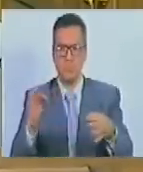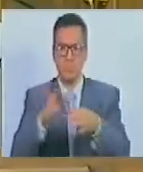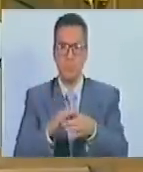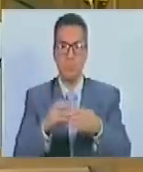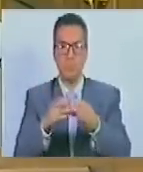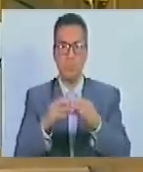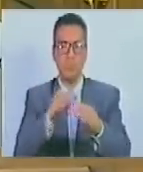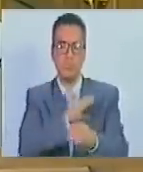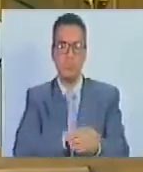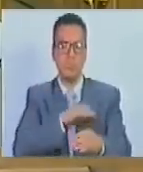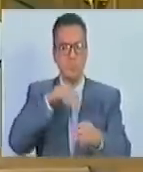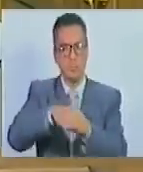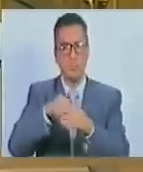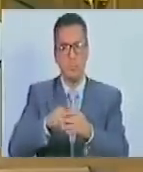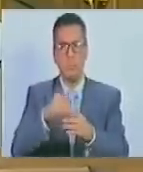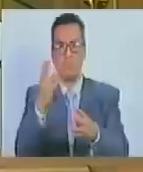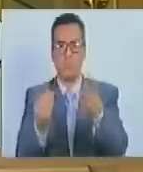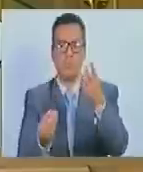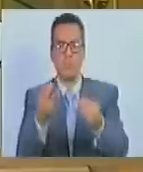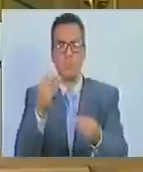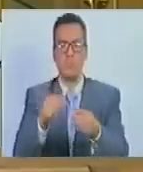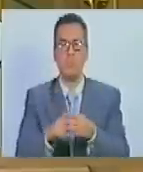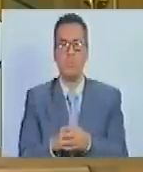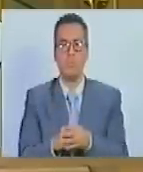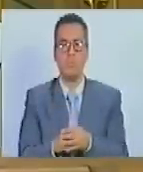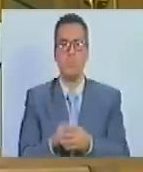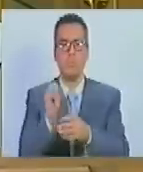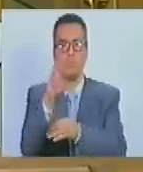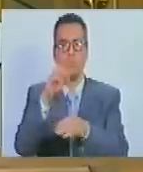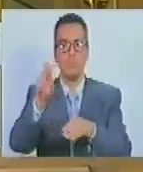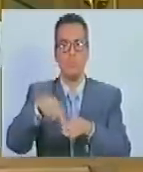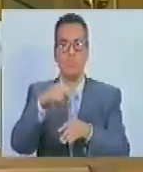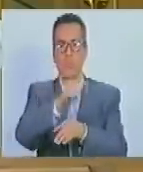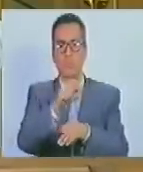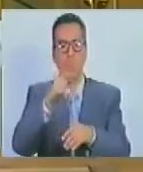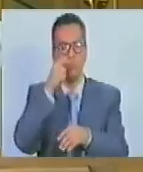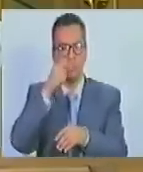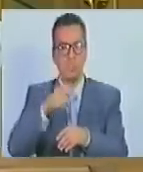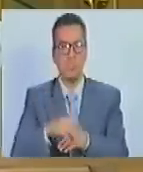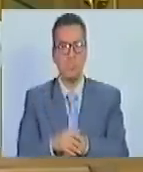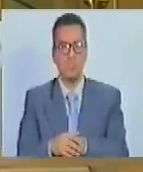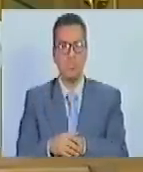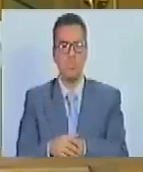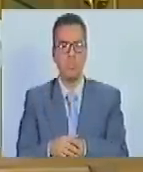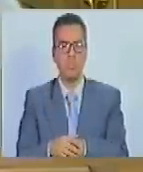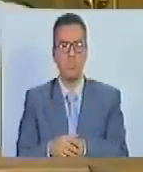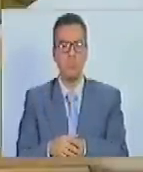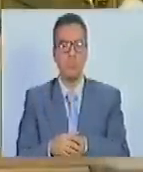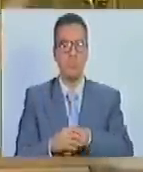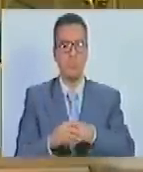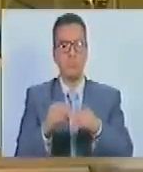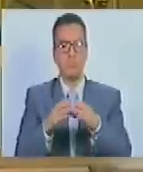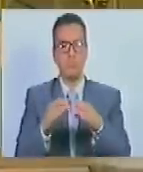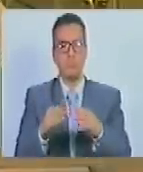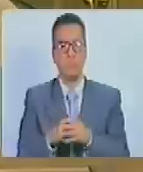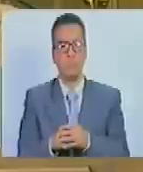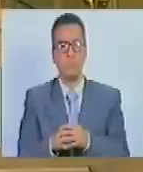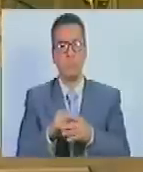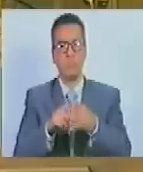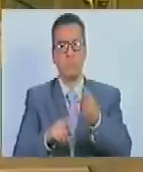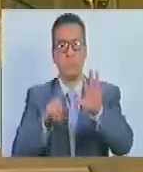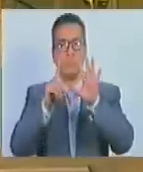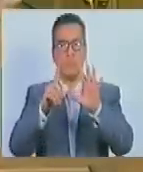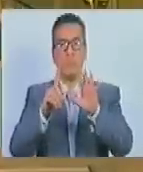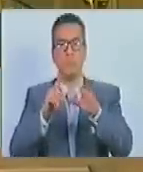de la comisión electoral del consejo comunal a la asamblea de ciudadanos de ciudadanas y ciudadanos seis